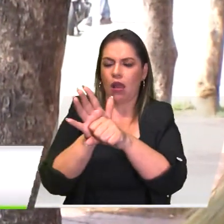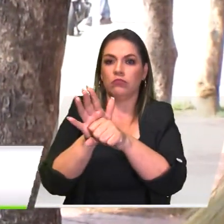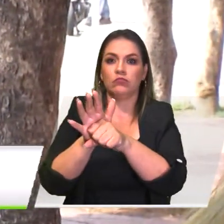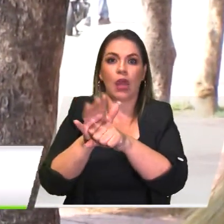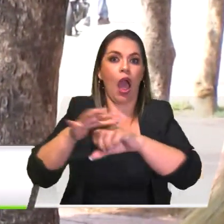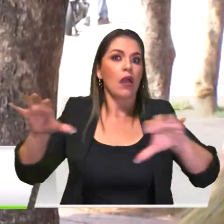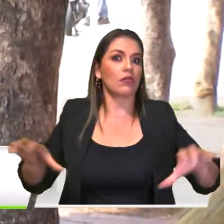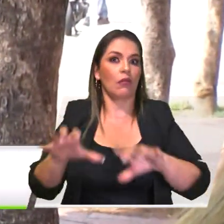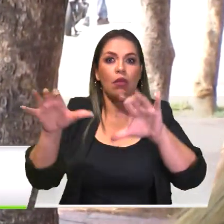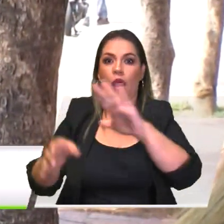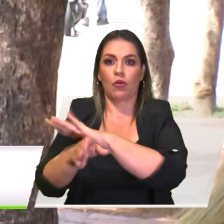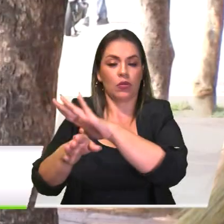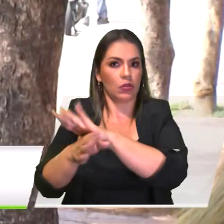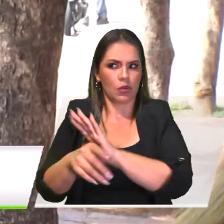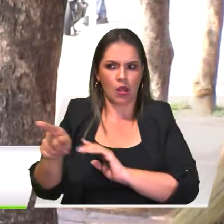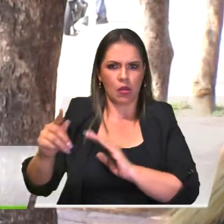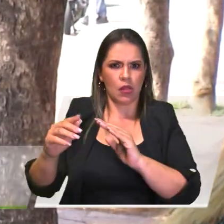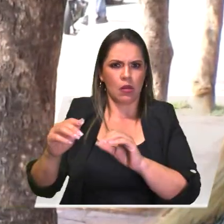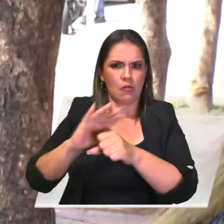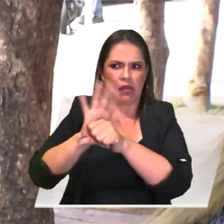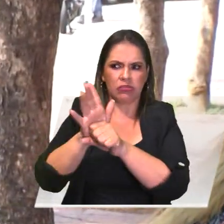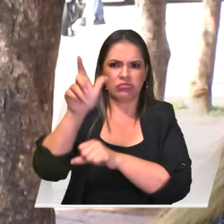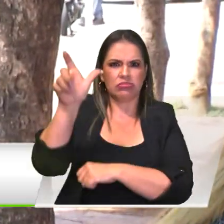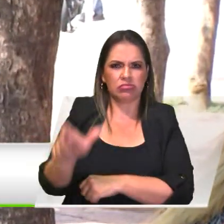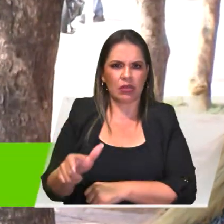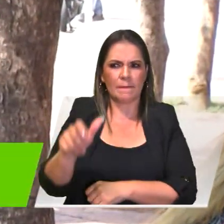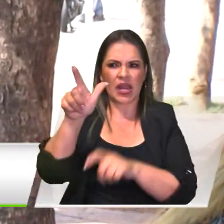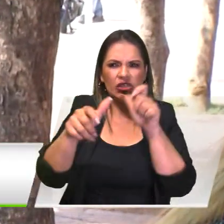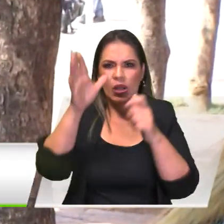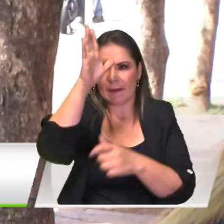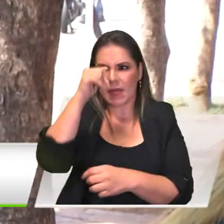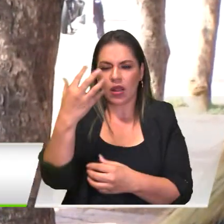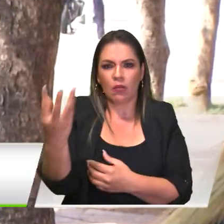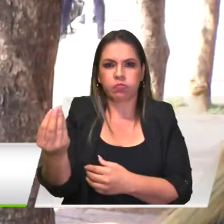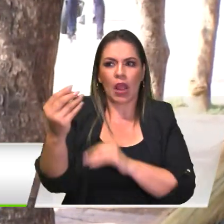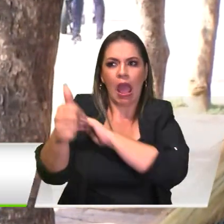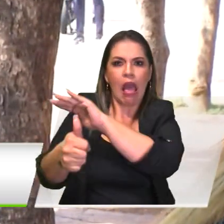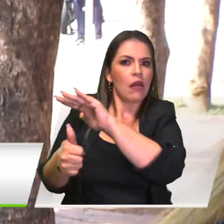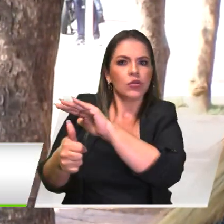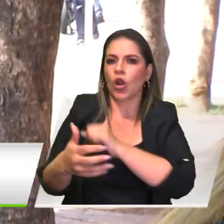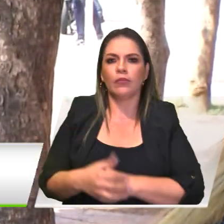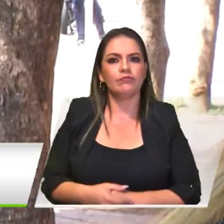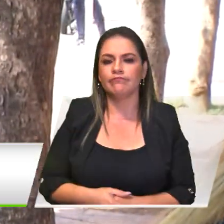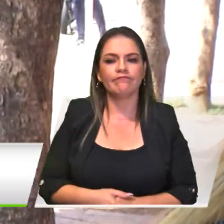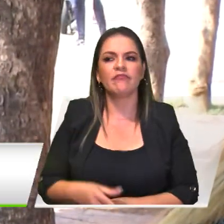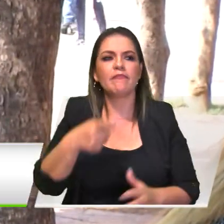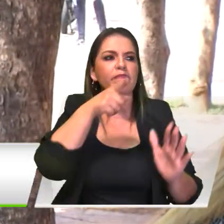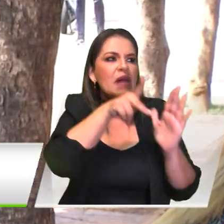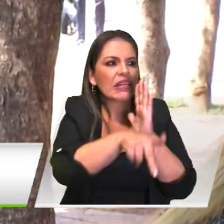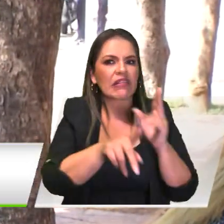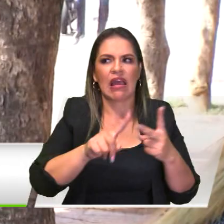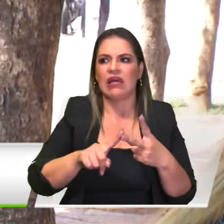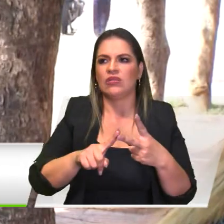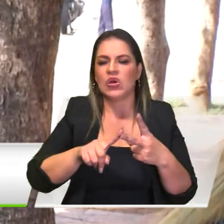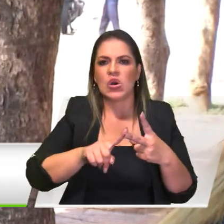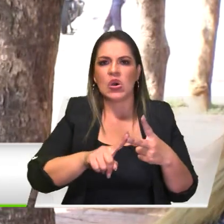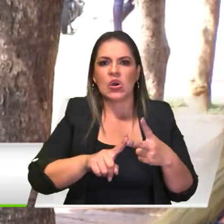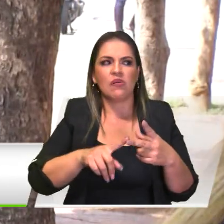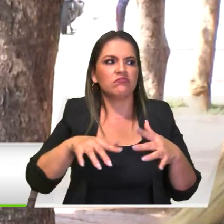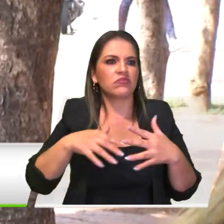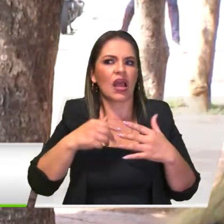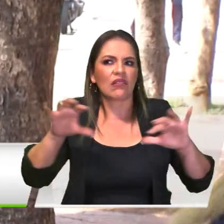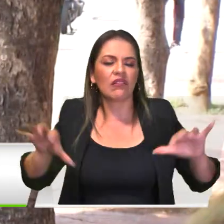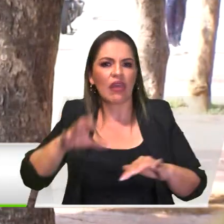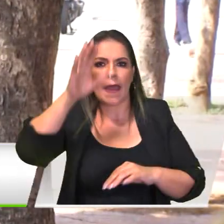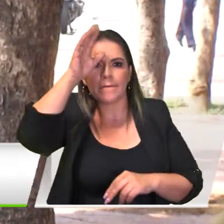delinquiendo, estuvieron amenazando, asesinando, desplazando, desterrando, más que todo en el Bajo Cauca, en Ituango,